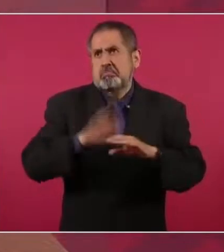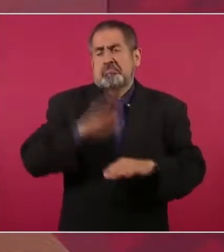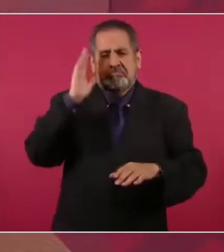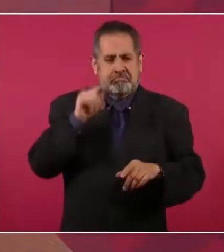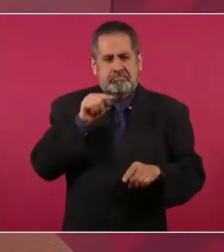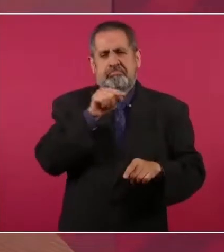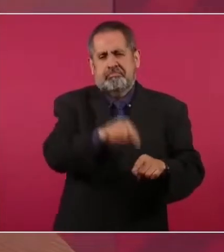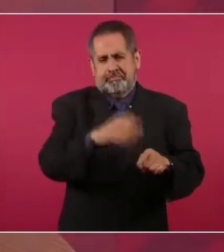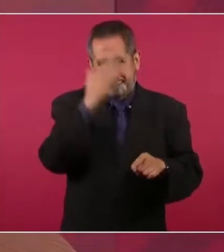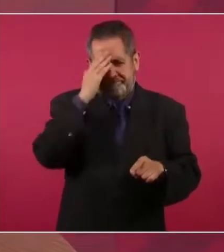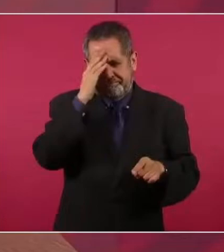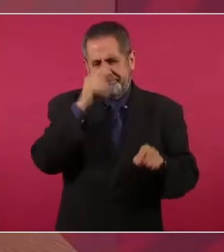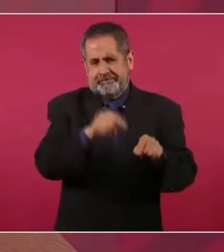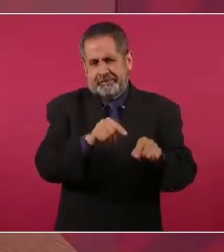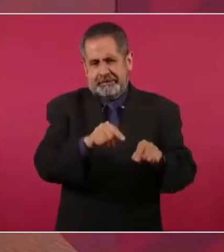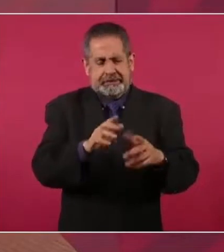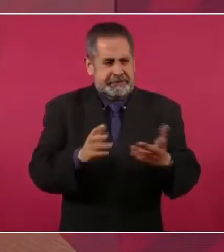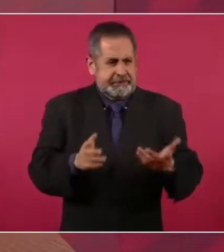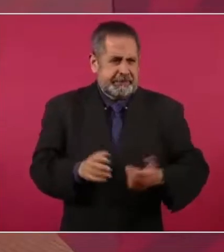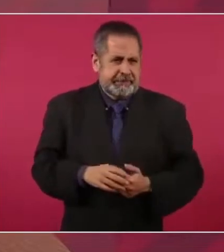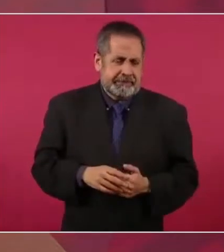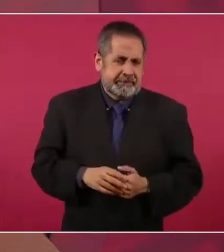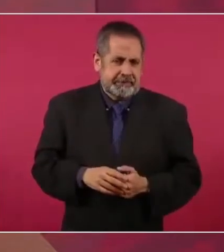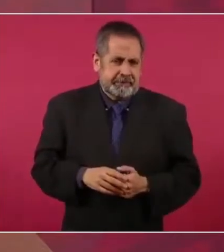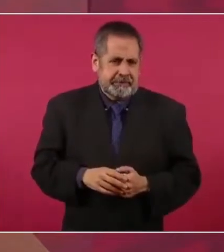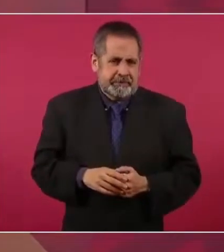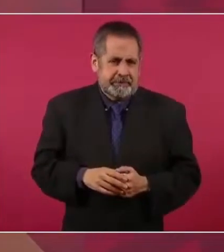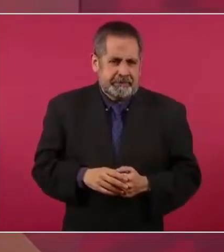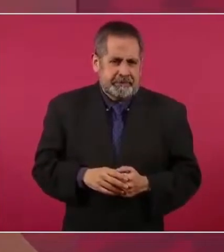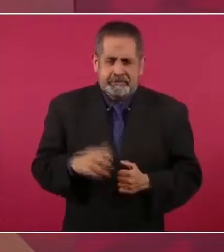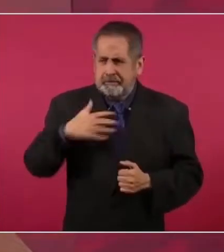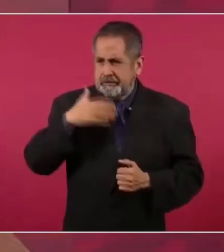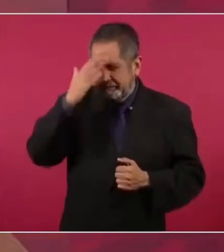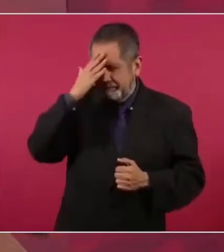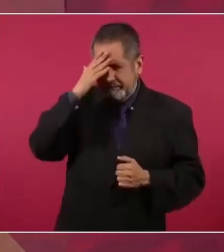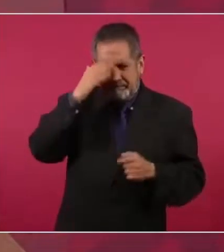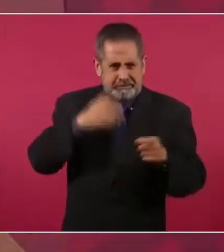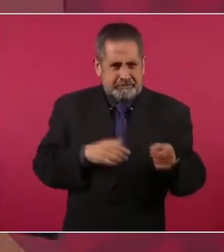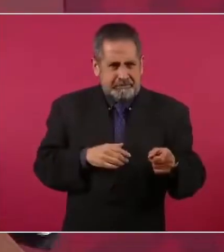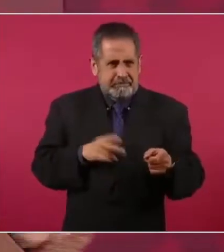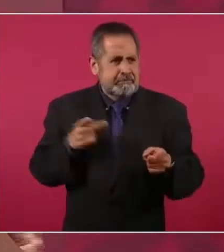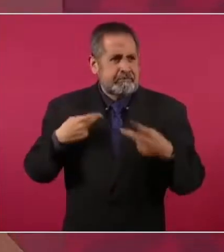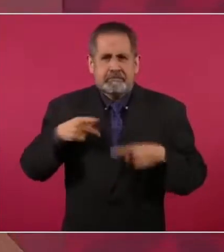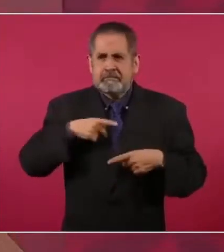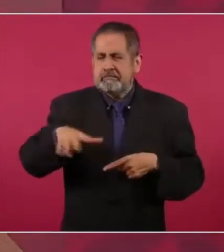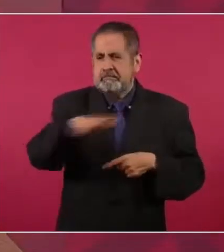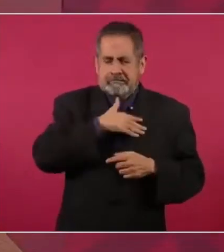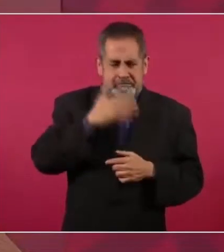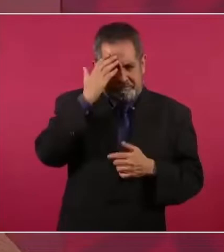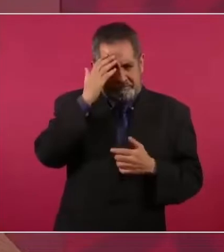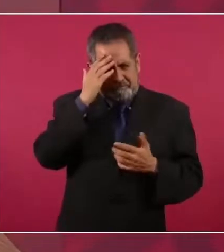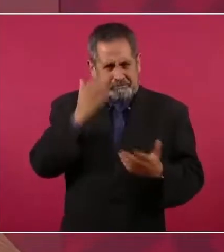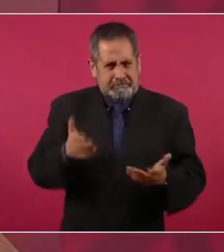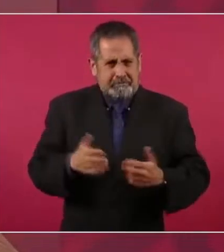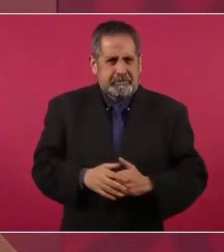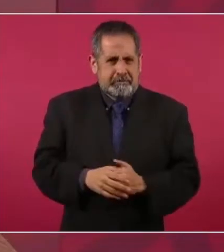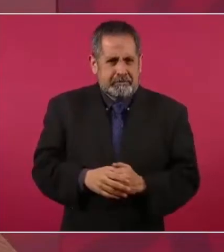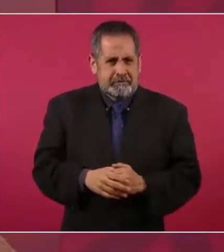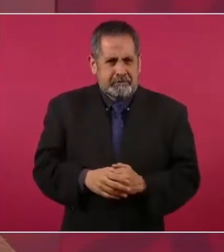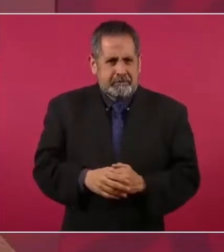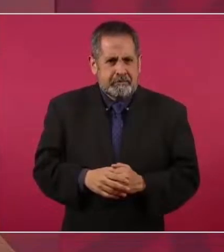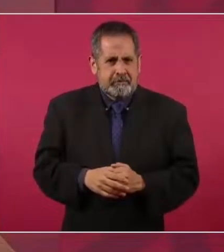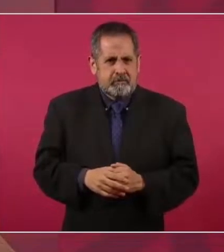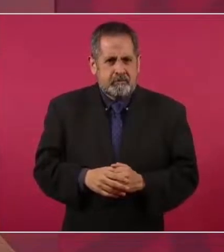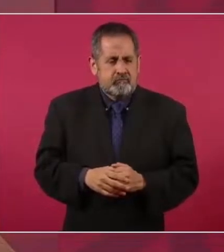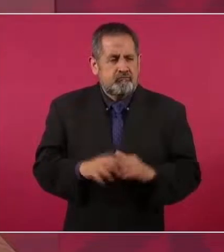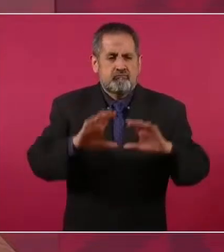Entonces, conozco ahí al pueblo, es una